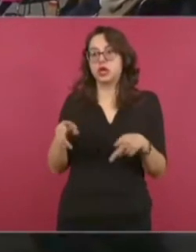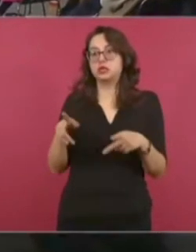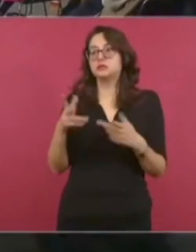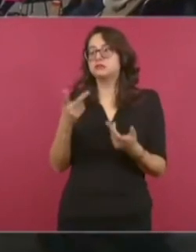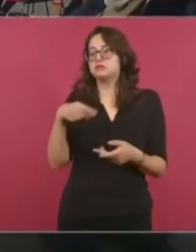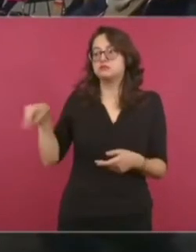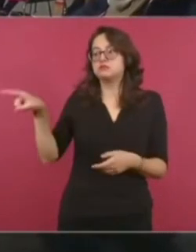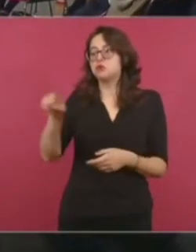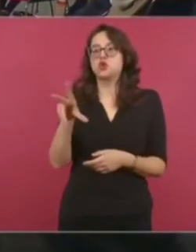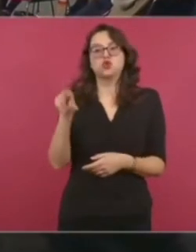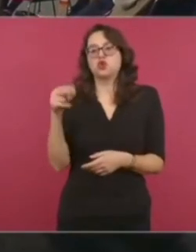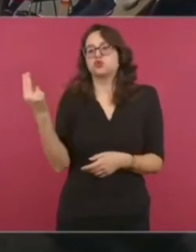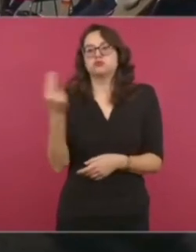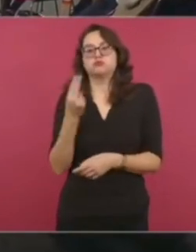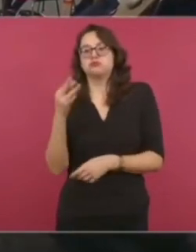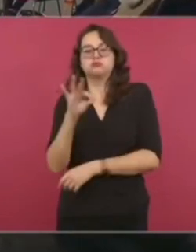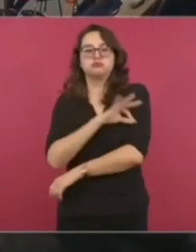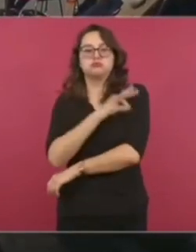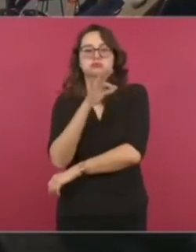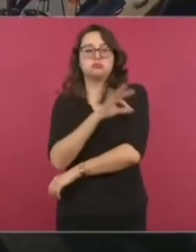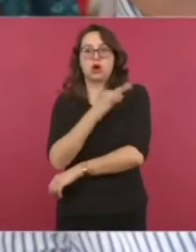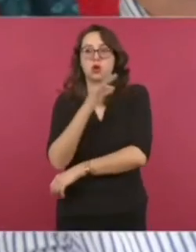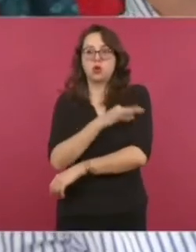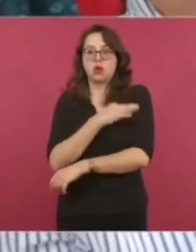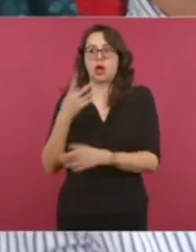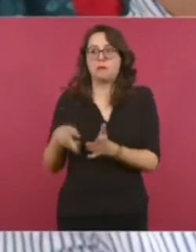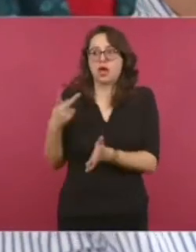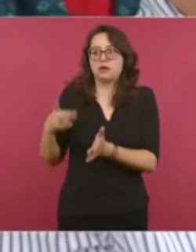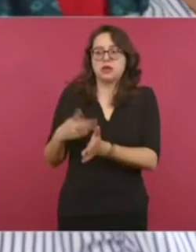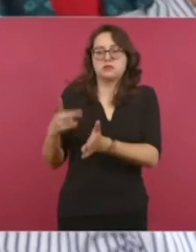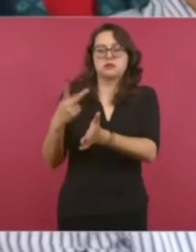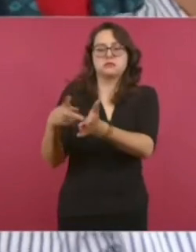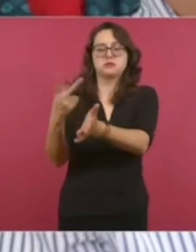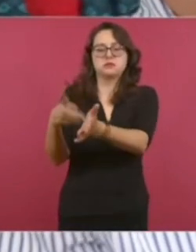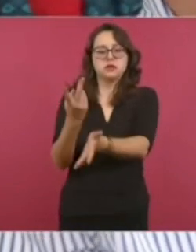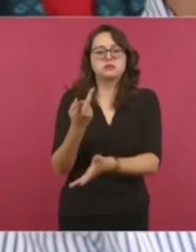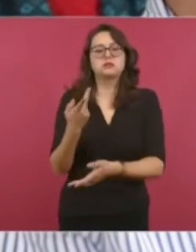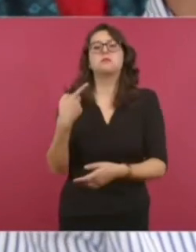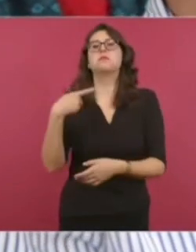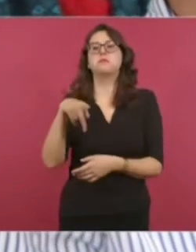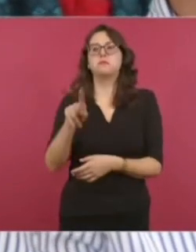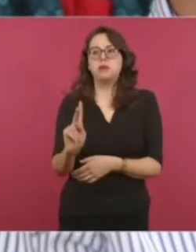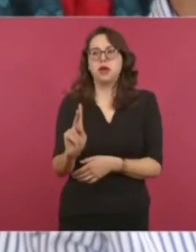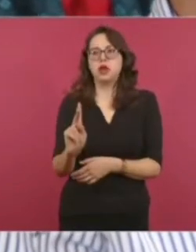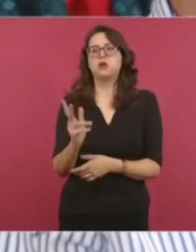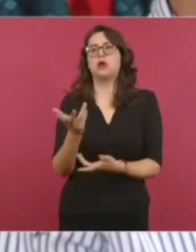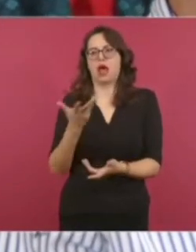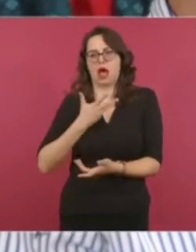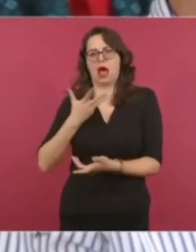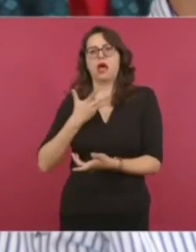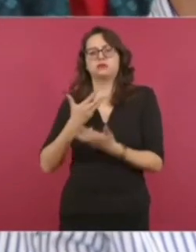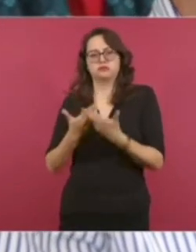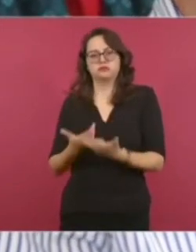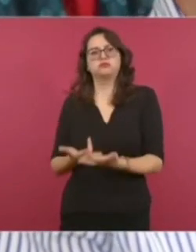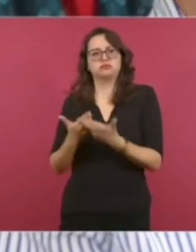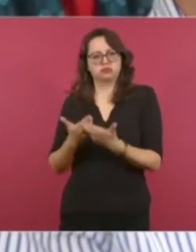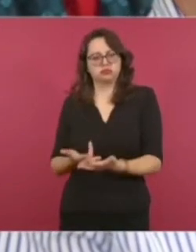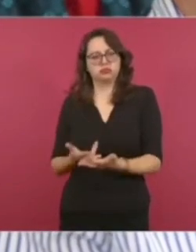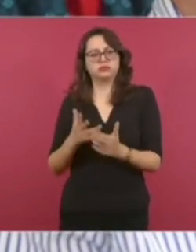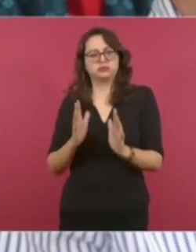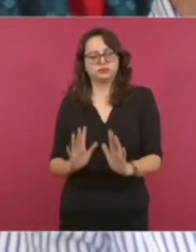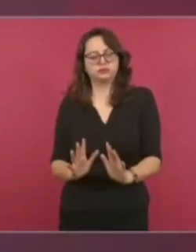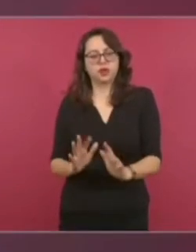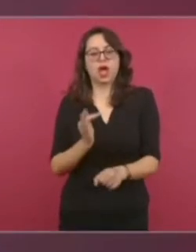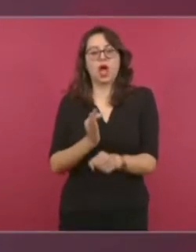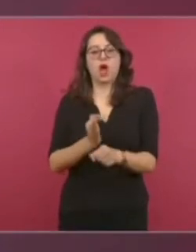24, 25. ¿Qué contamos en este momento? momento, contamos con la